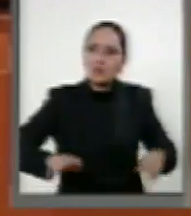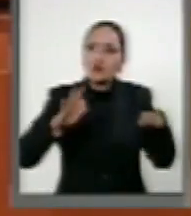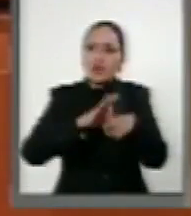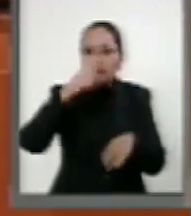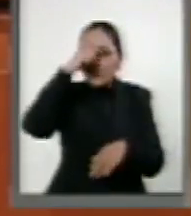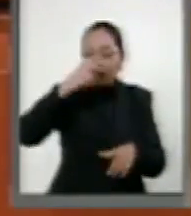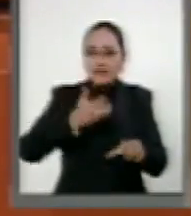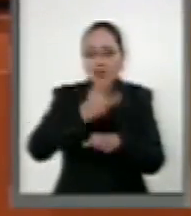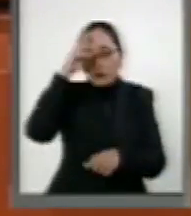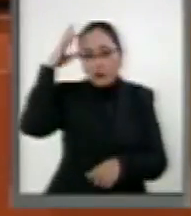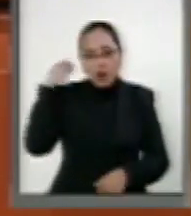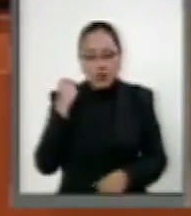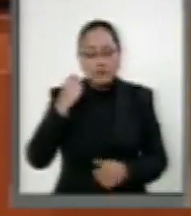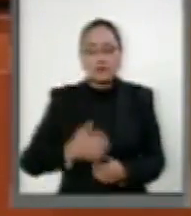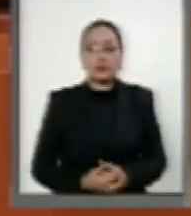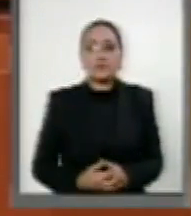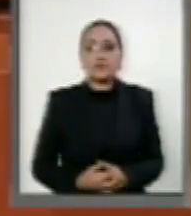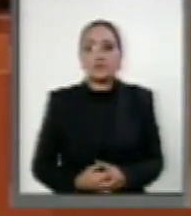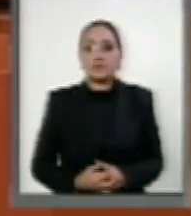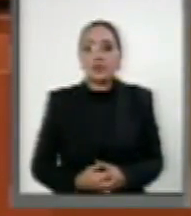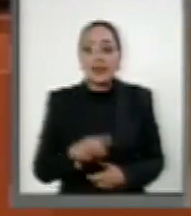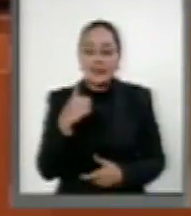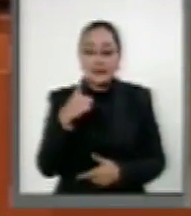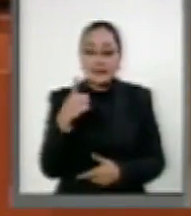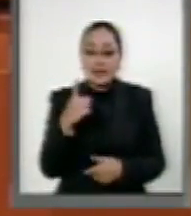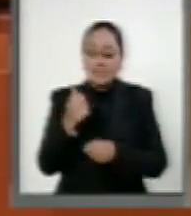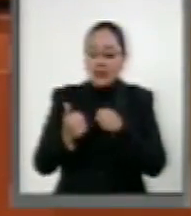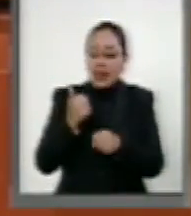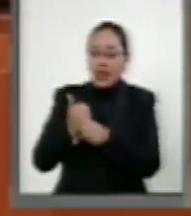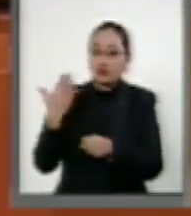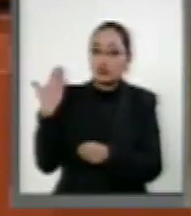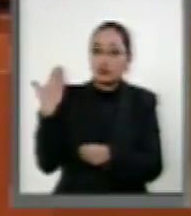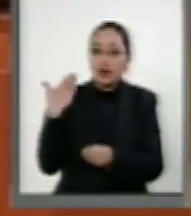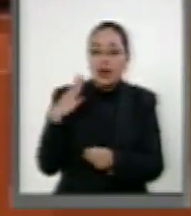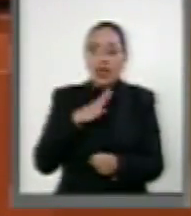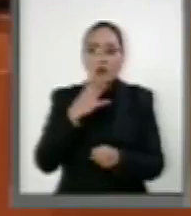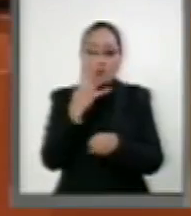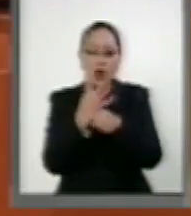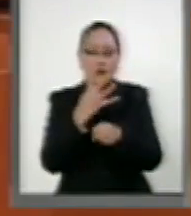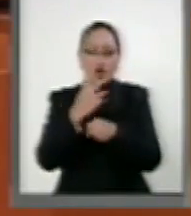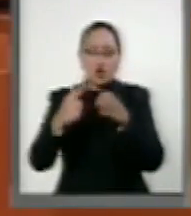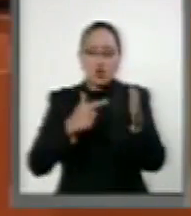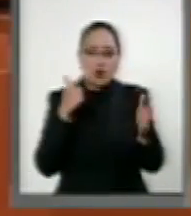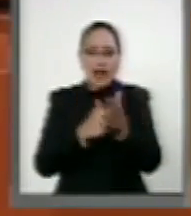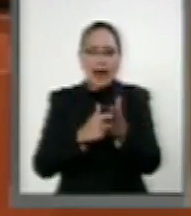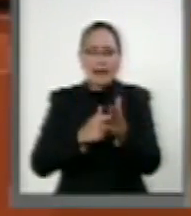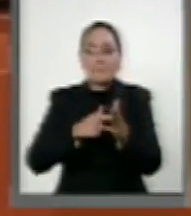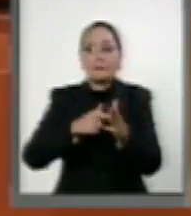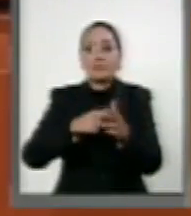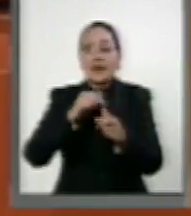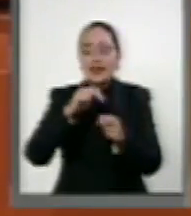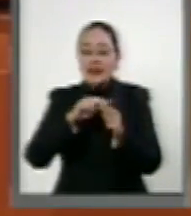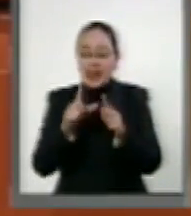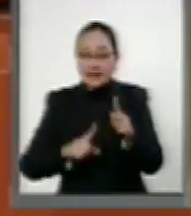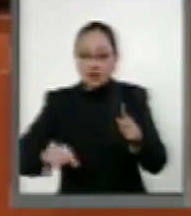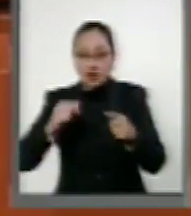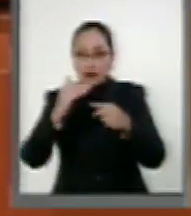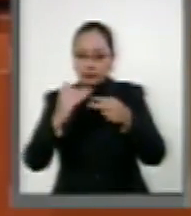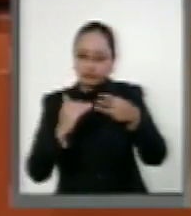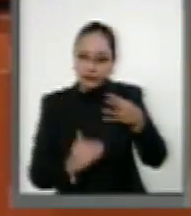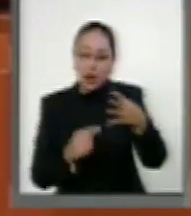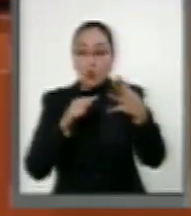de Morelos. En diciembre del año pasado se ubicó en el cuarto lugar nacional en materia de homicidios dolosos y